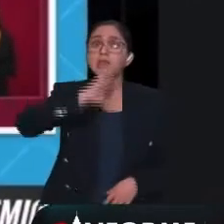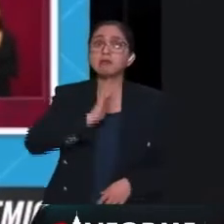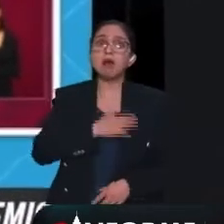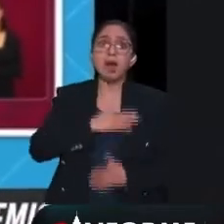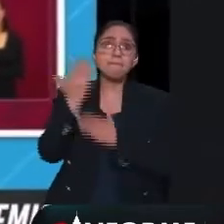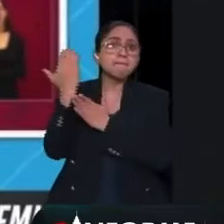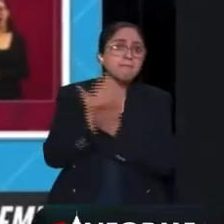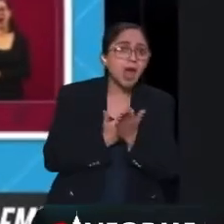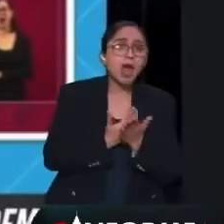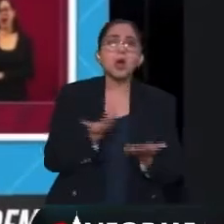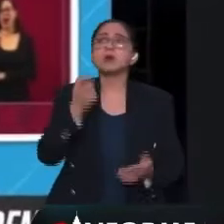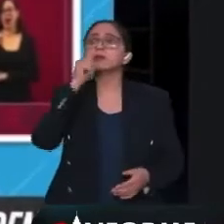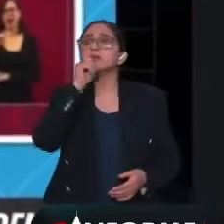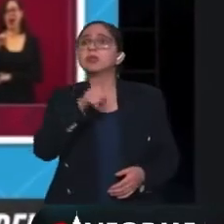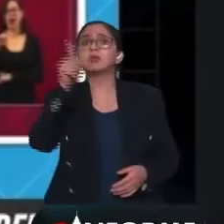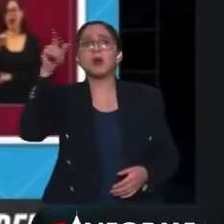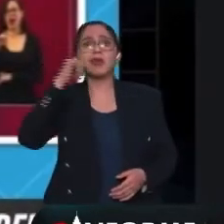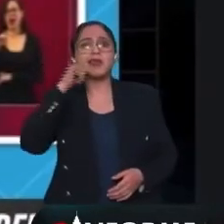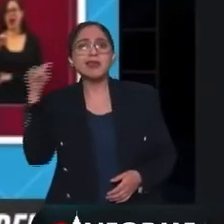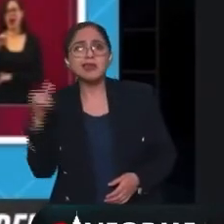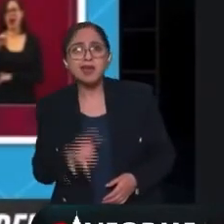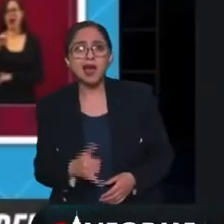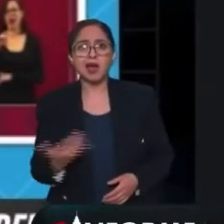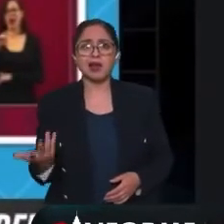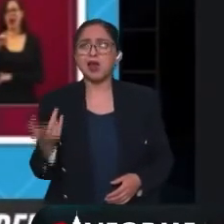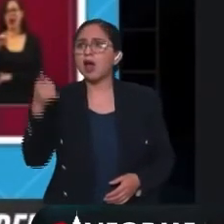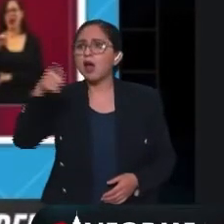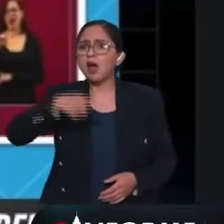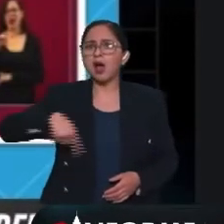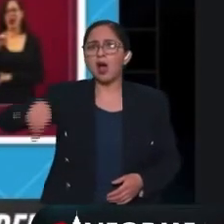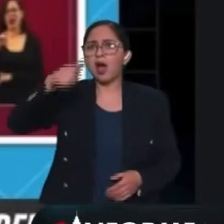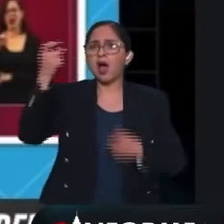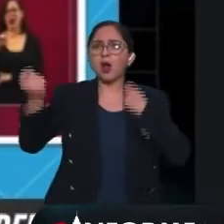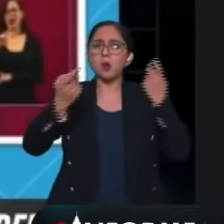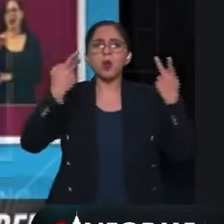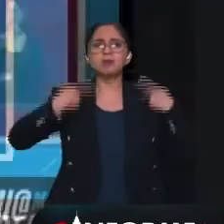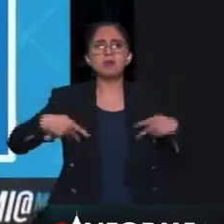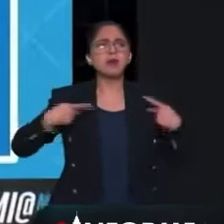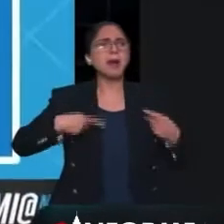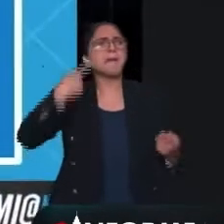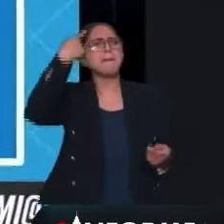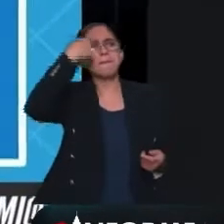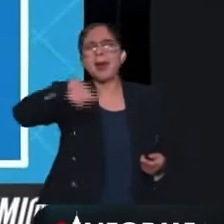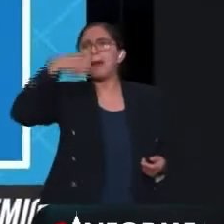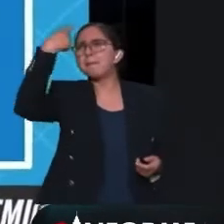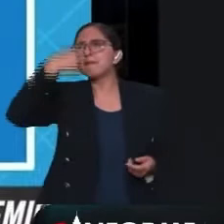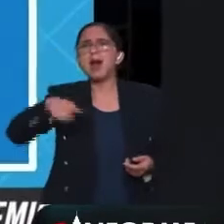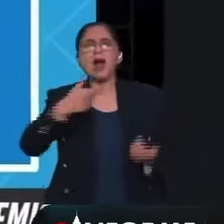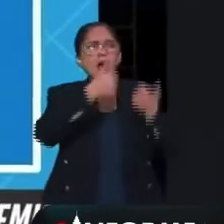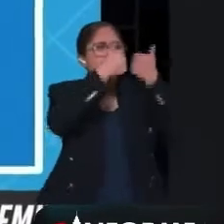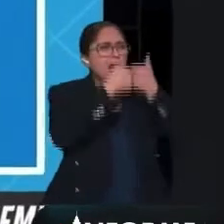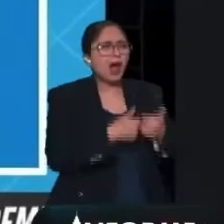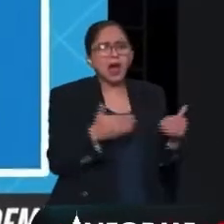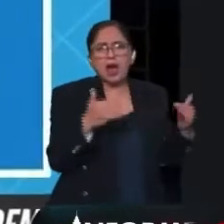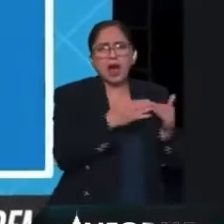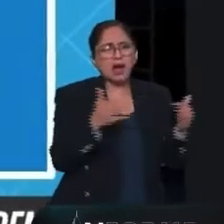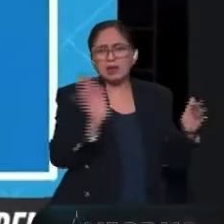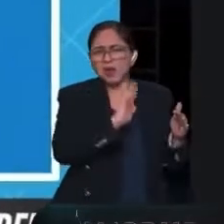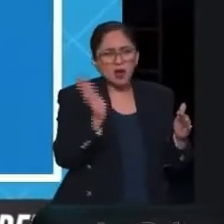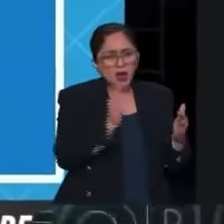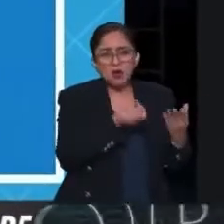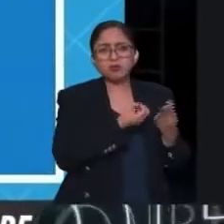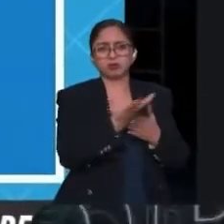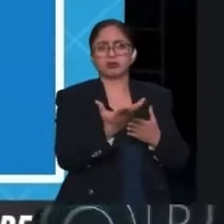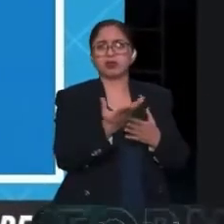no había motivos para confinamiento, ya intentando poner en tela de juicio lo que decía